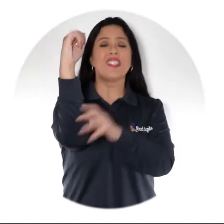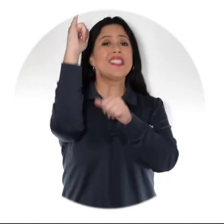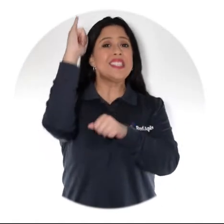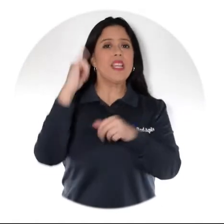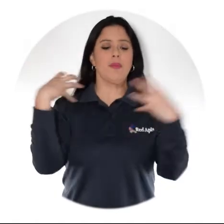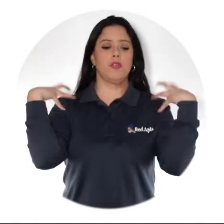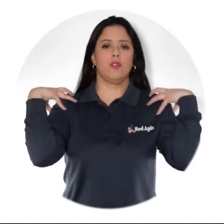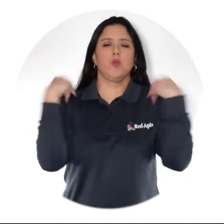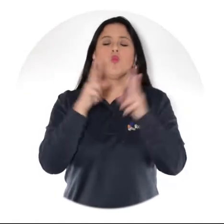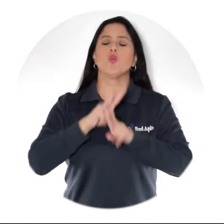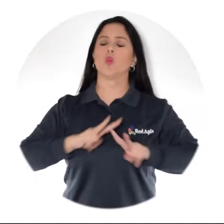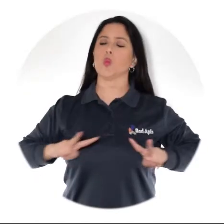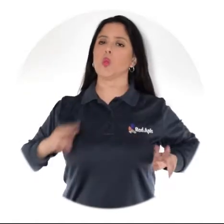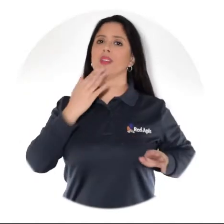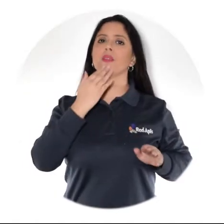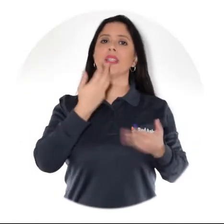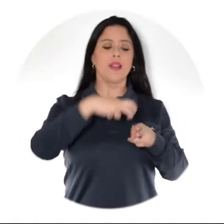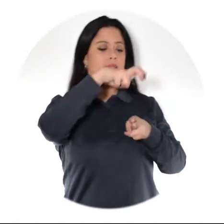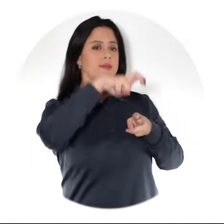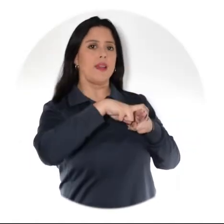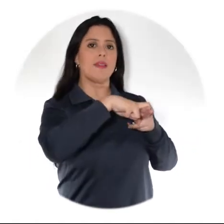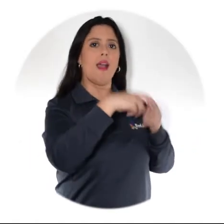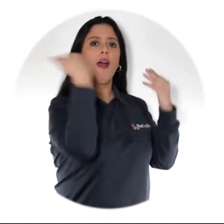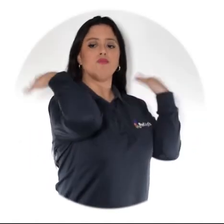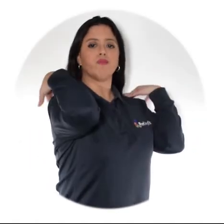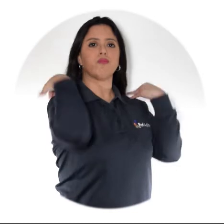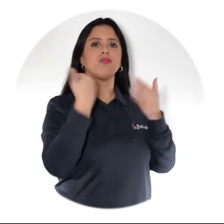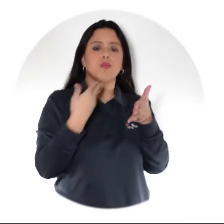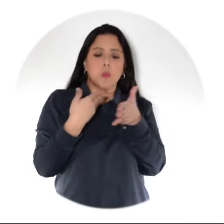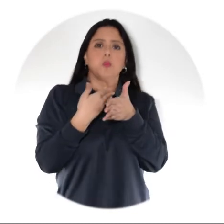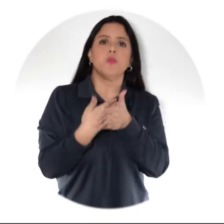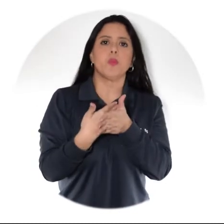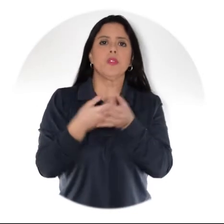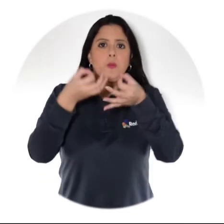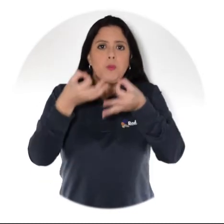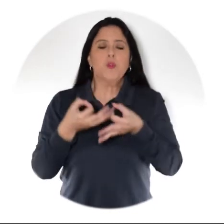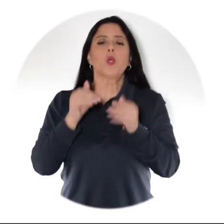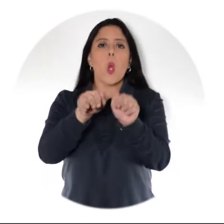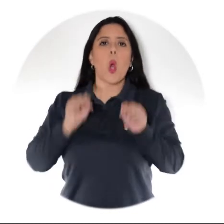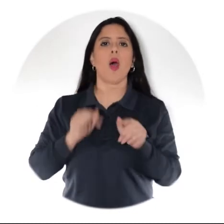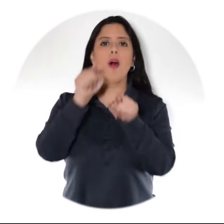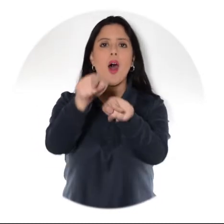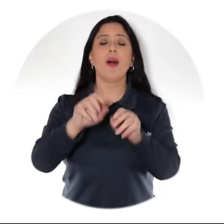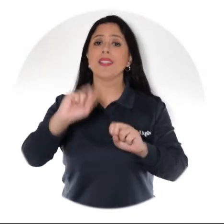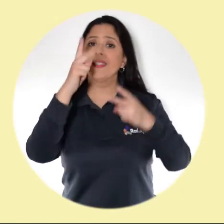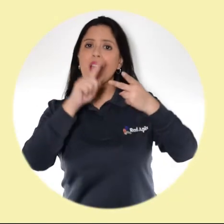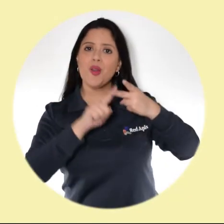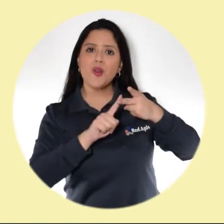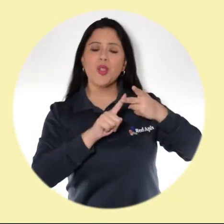Mantén los hombros relajados y la espalda apoyada en el respaldo de la silla en una posición que sea cómoda para ti.